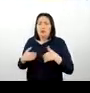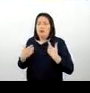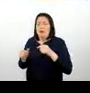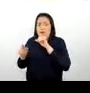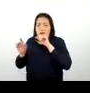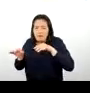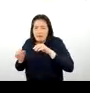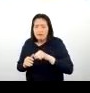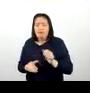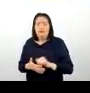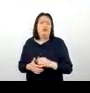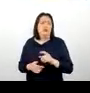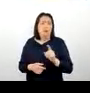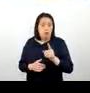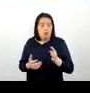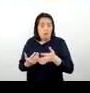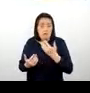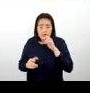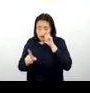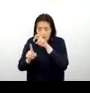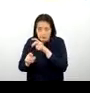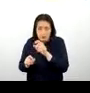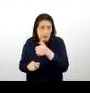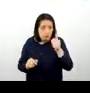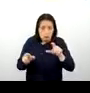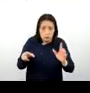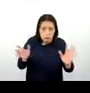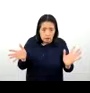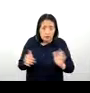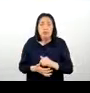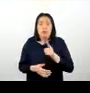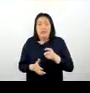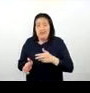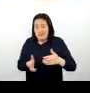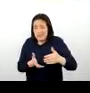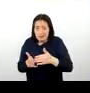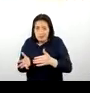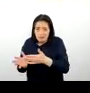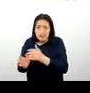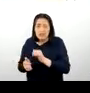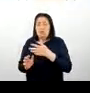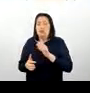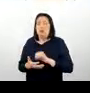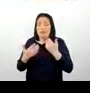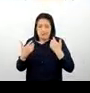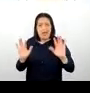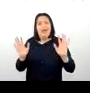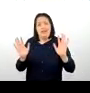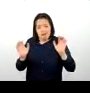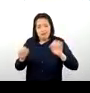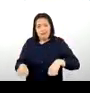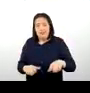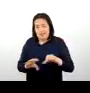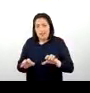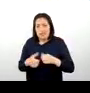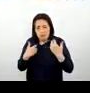no es fácilmente observarlo, entonces el camino ya está abierto, es un